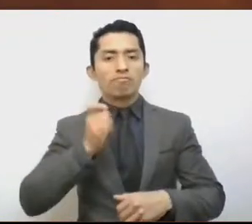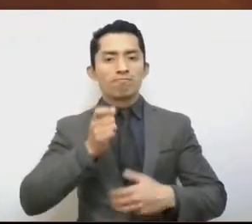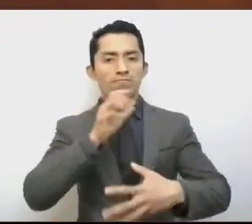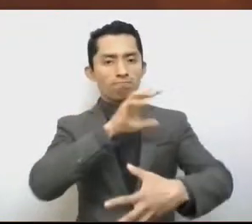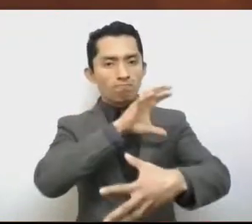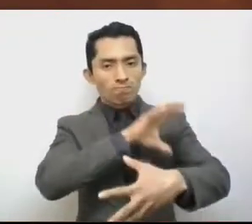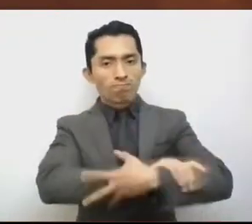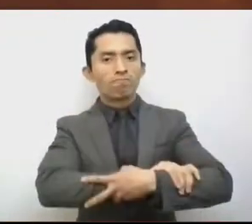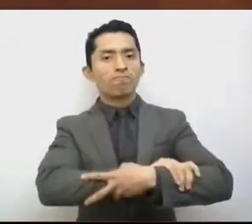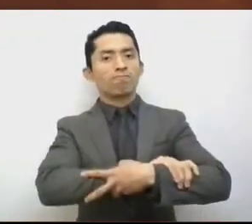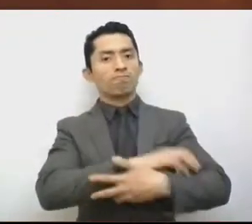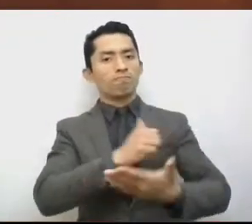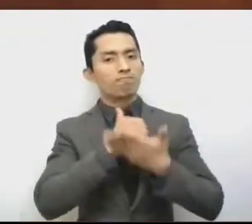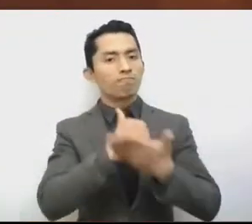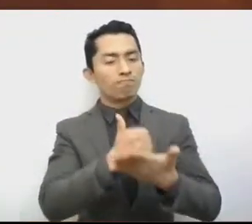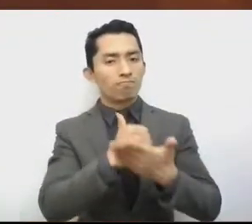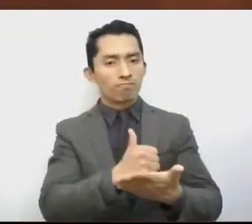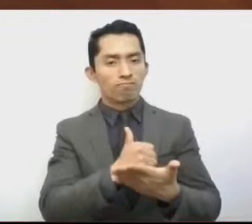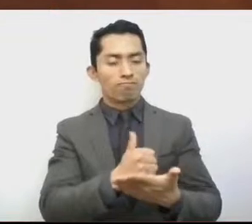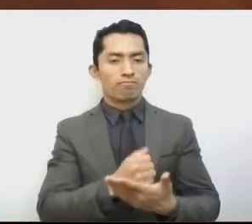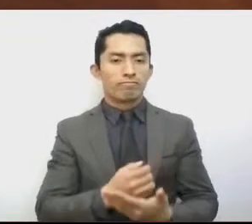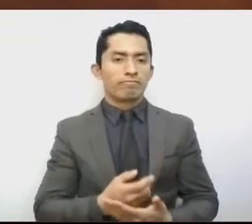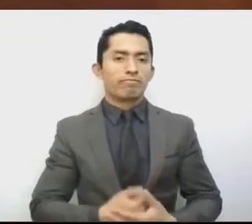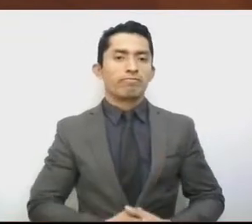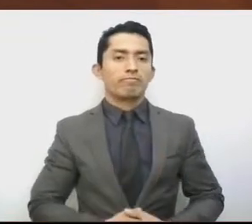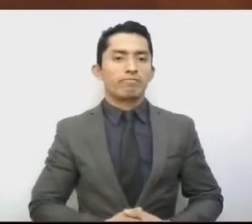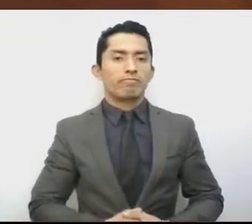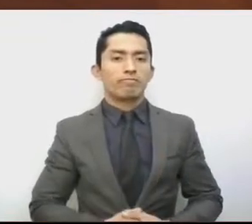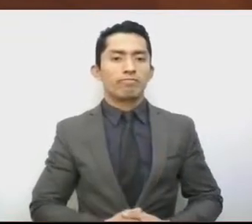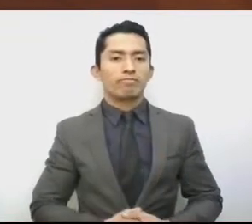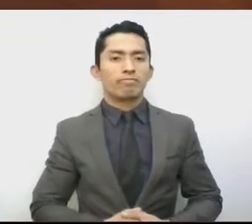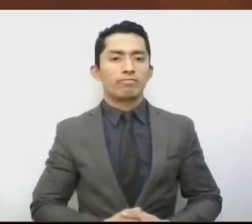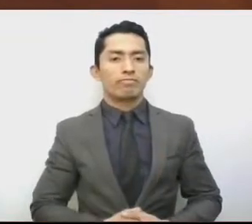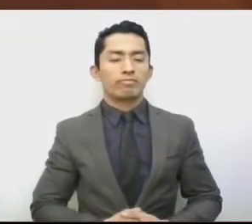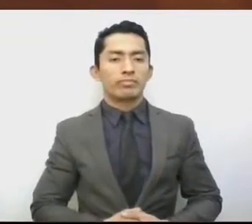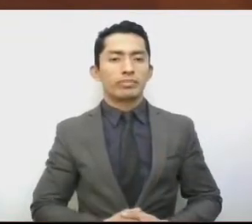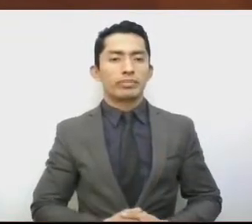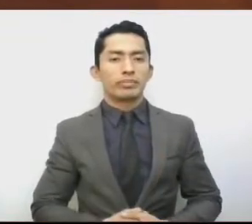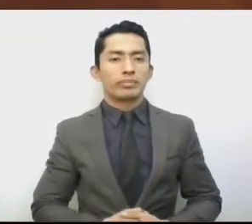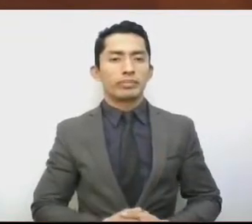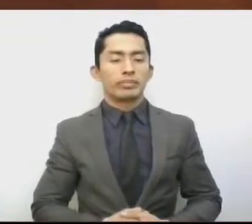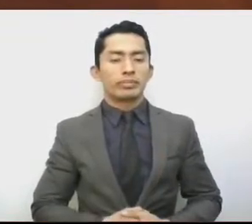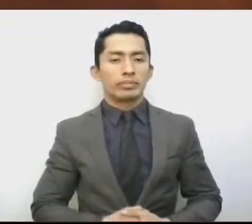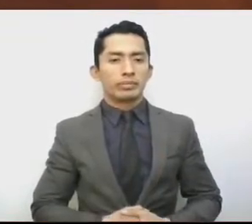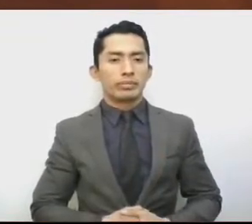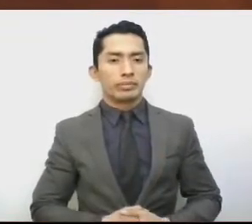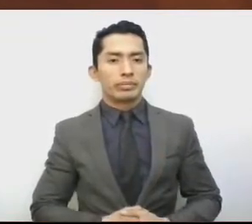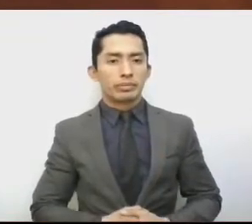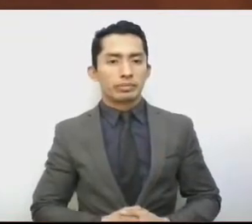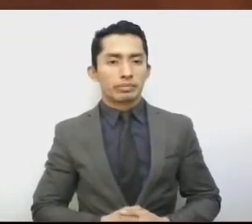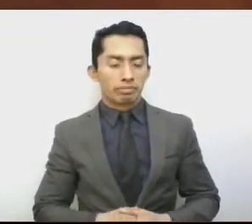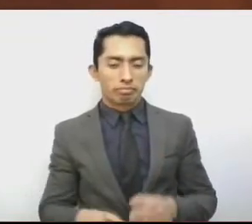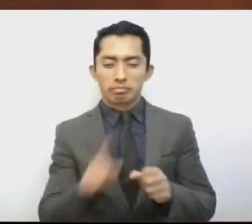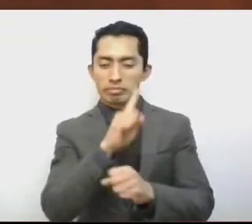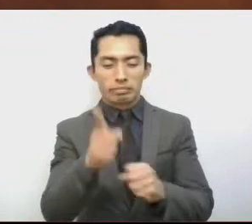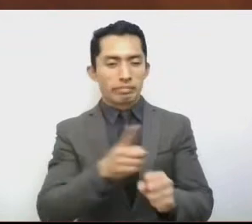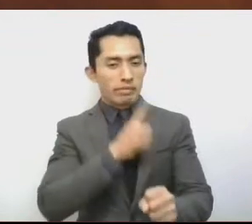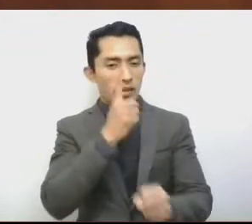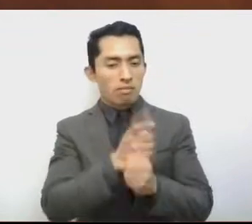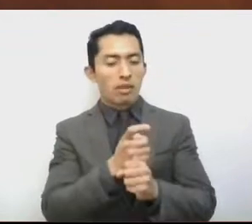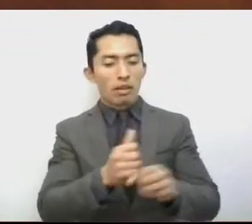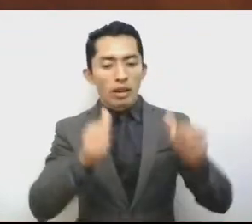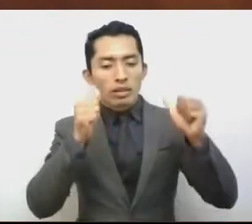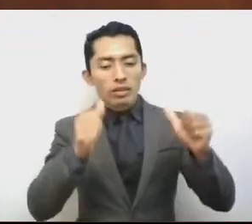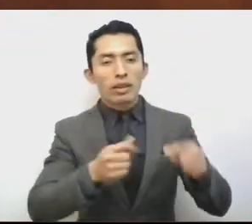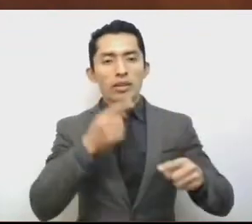principalmente con nuestros seres